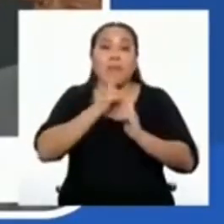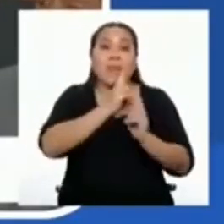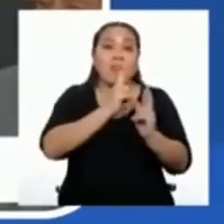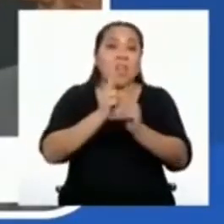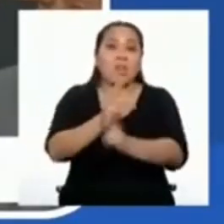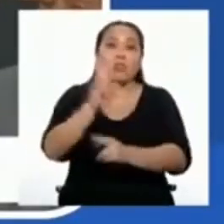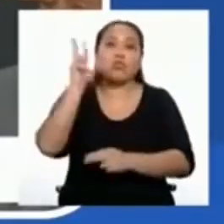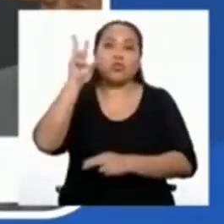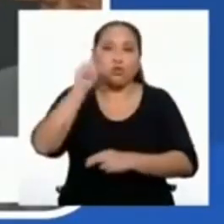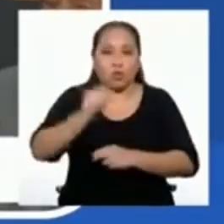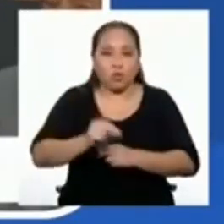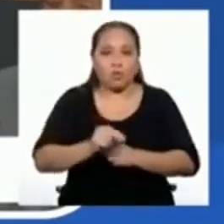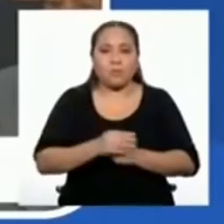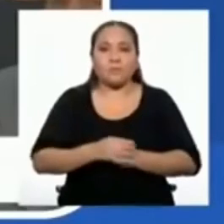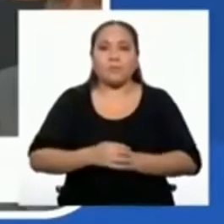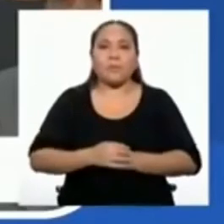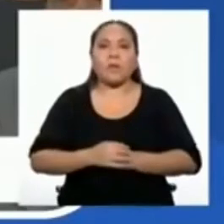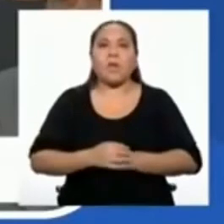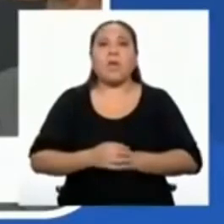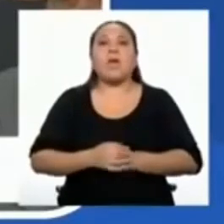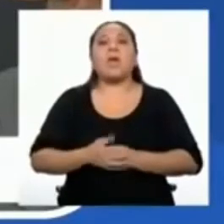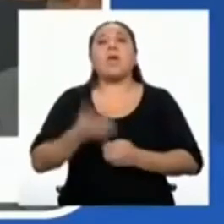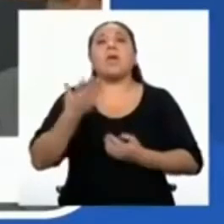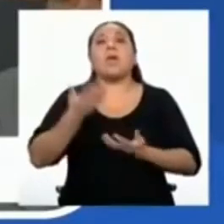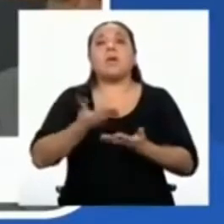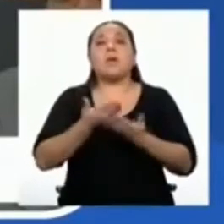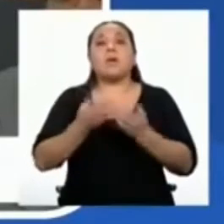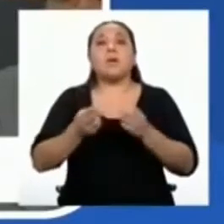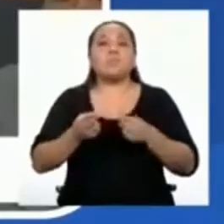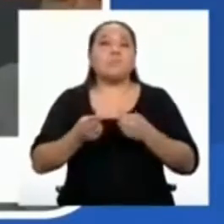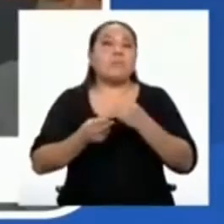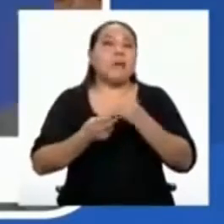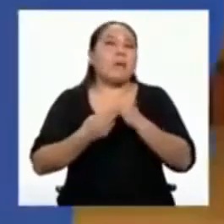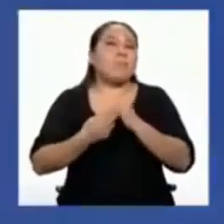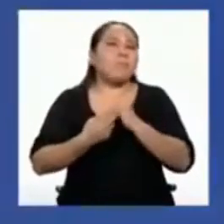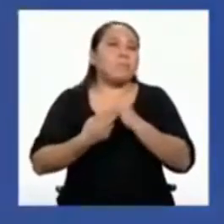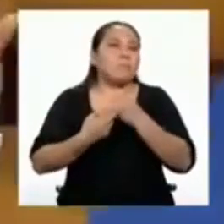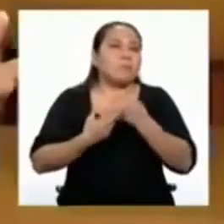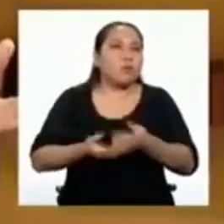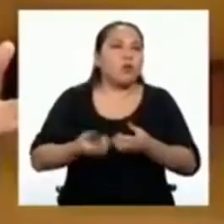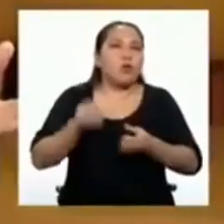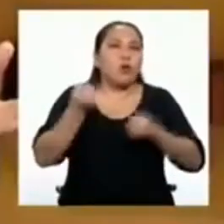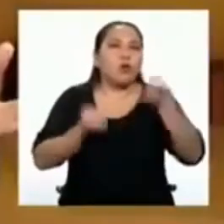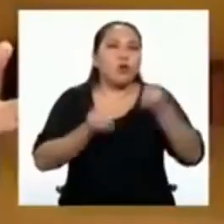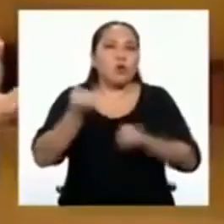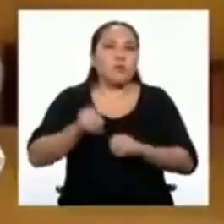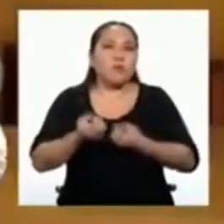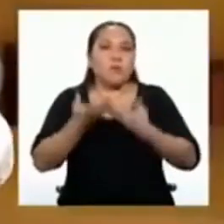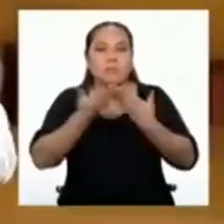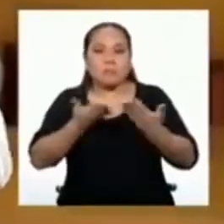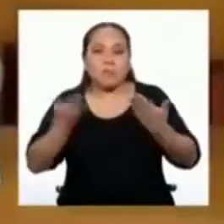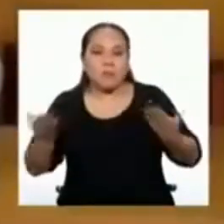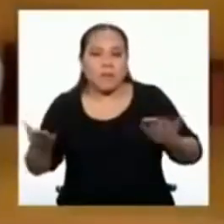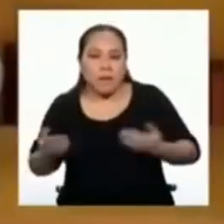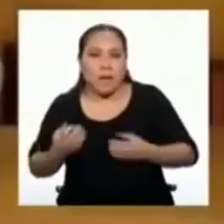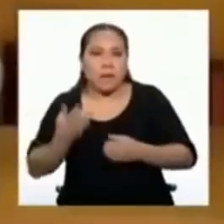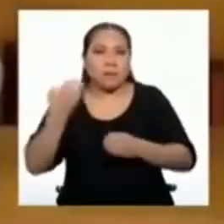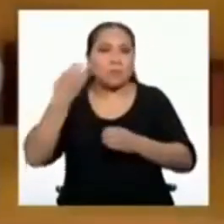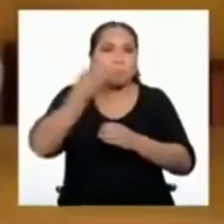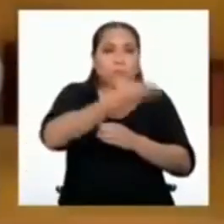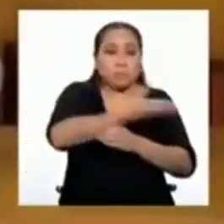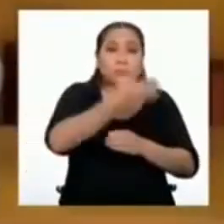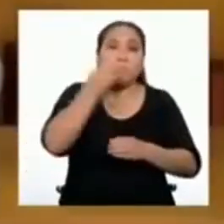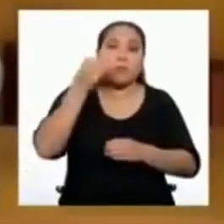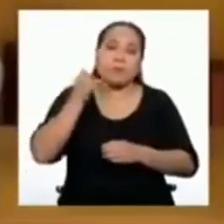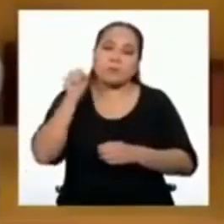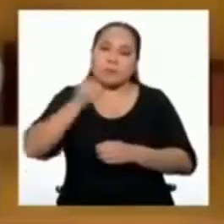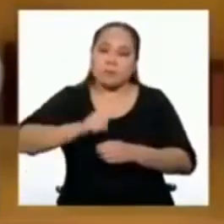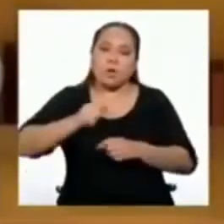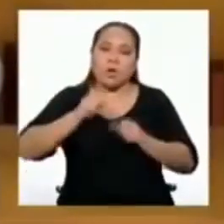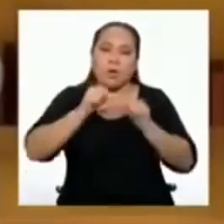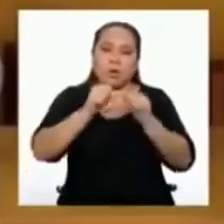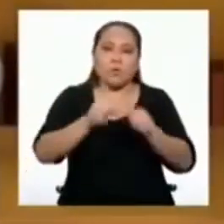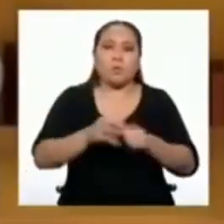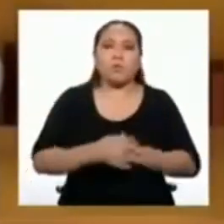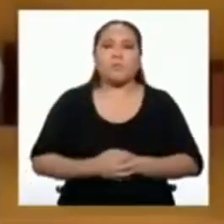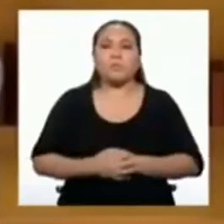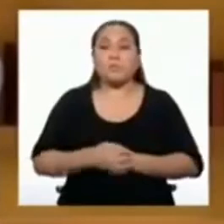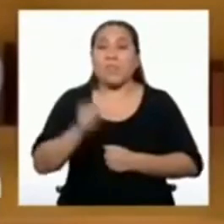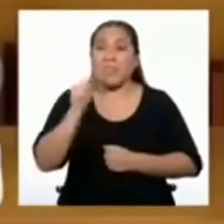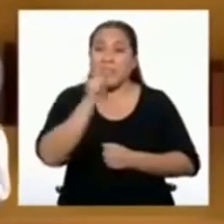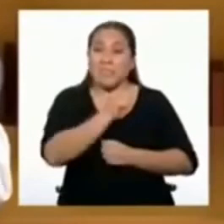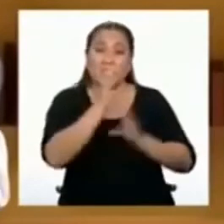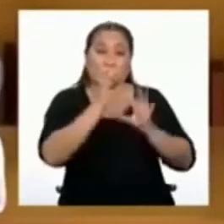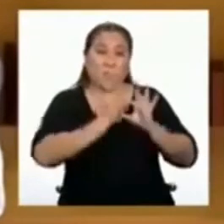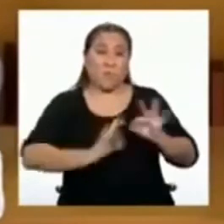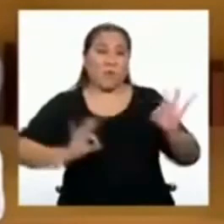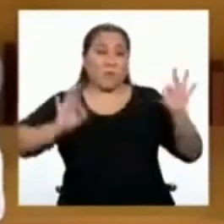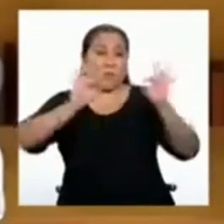carga y mercancía no se encuentra comprendido en ello. ¿Qué les pareció? Aquí se han tomado importantes decisiones. ¿No